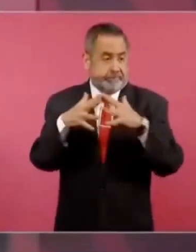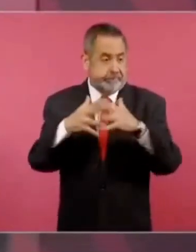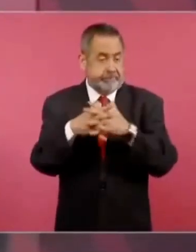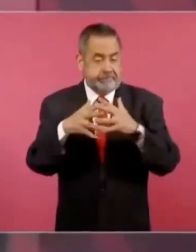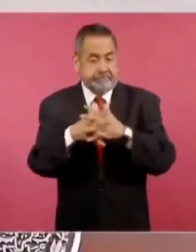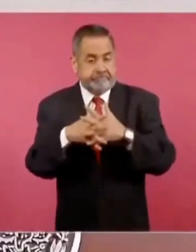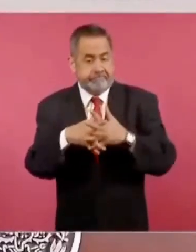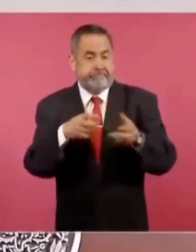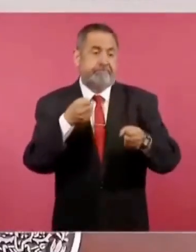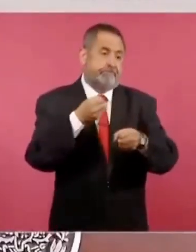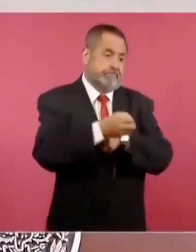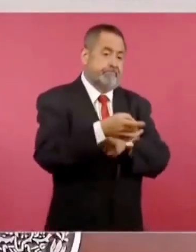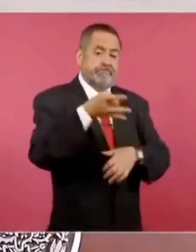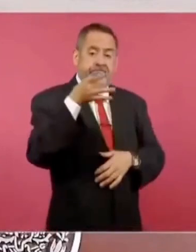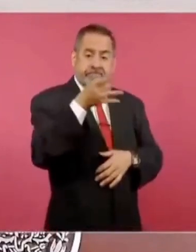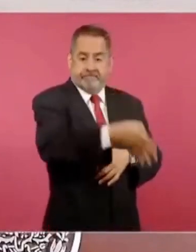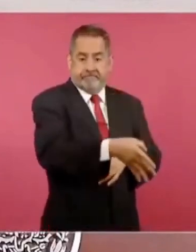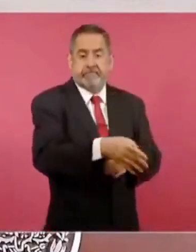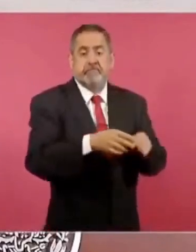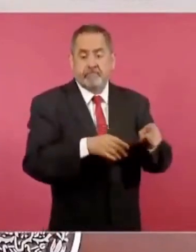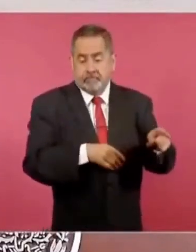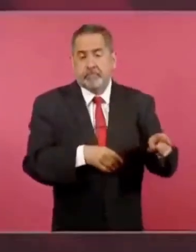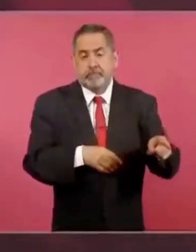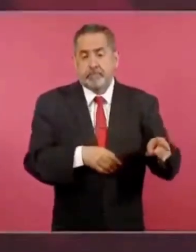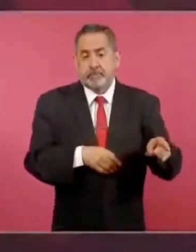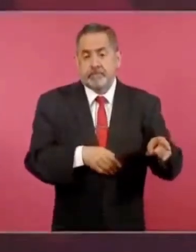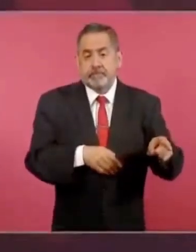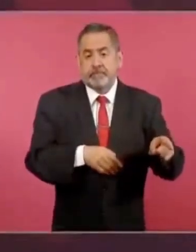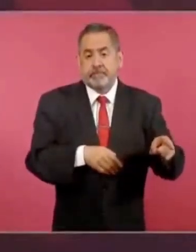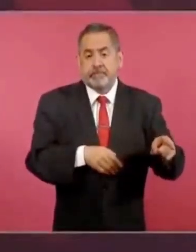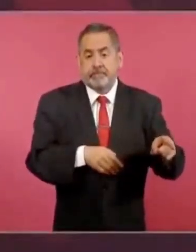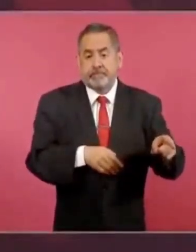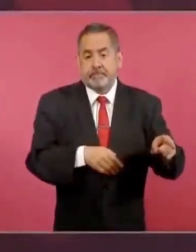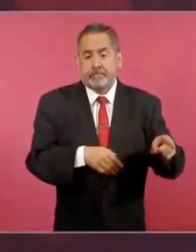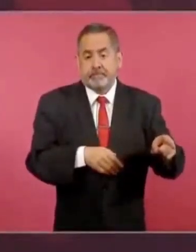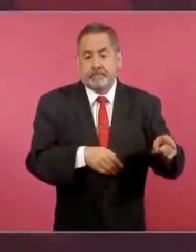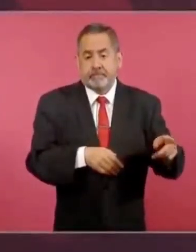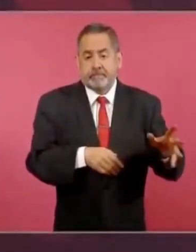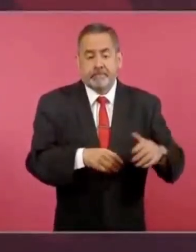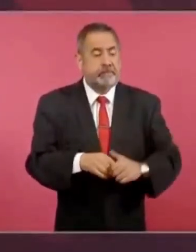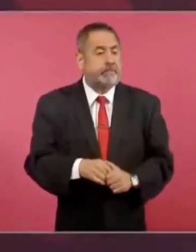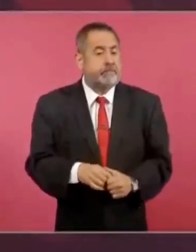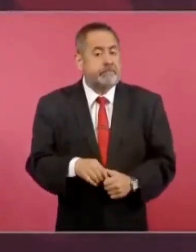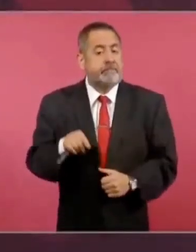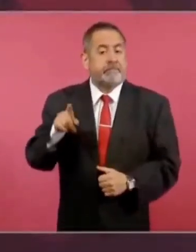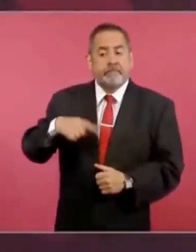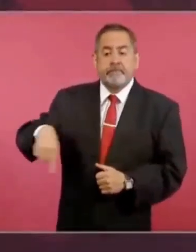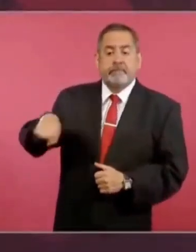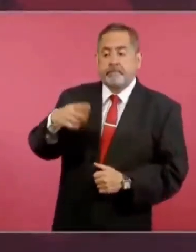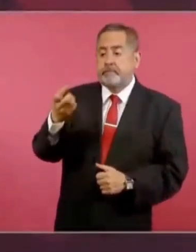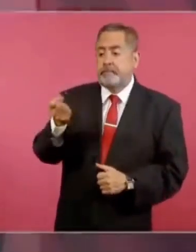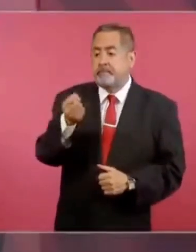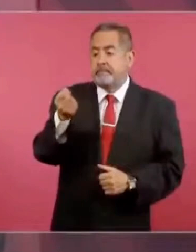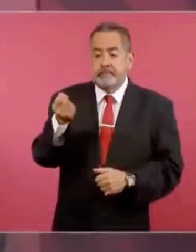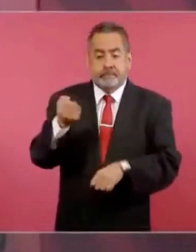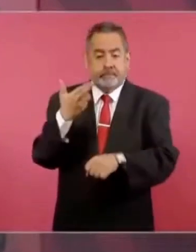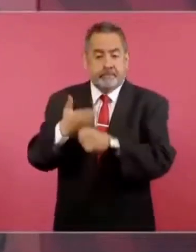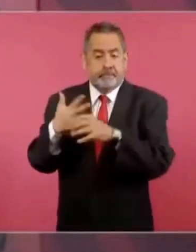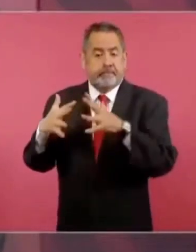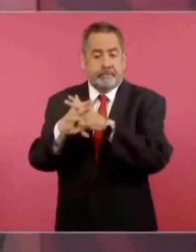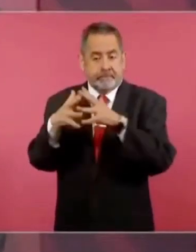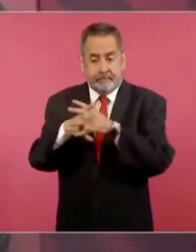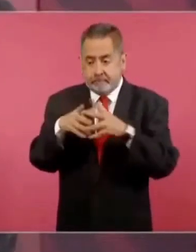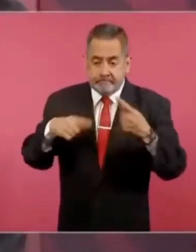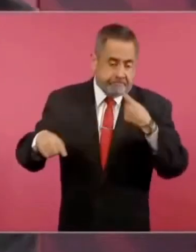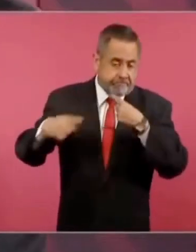el secretario de guerra. Y hay un